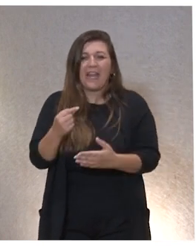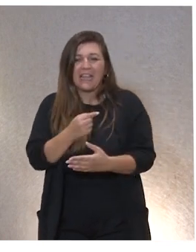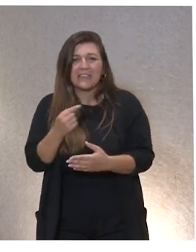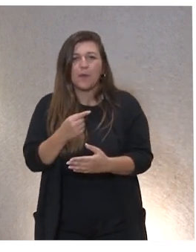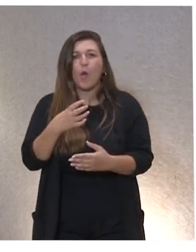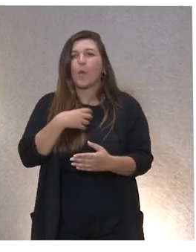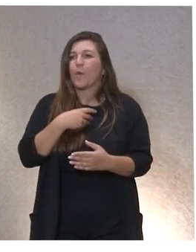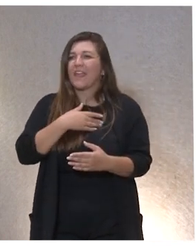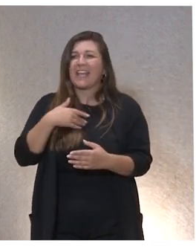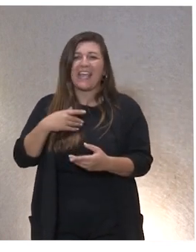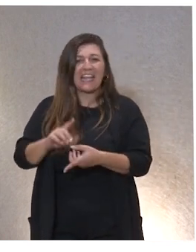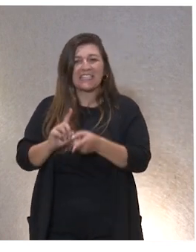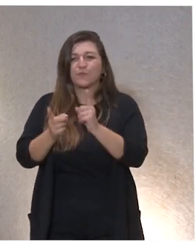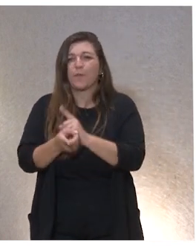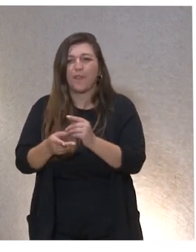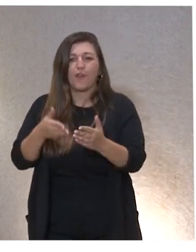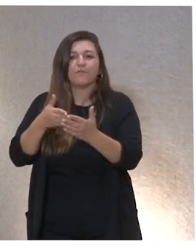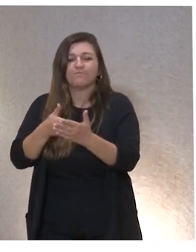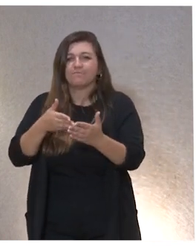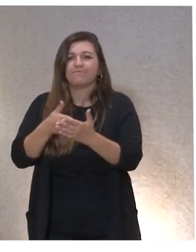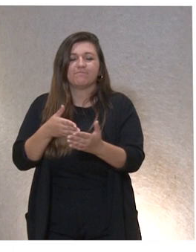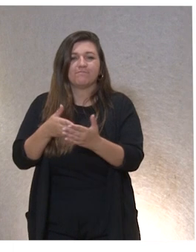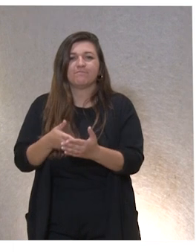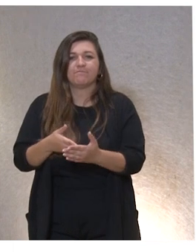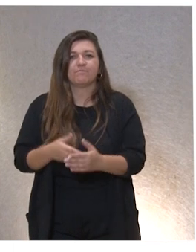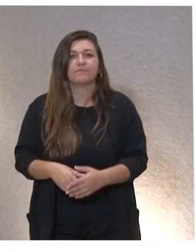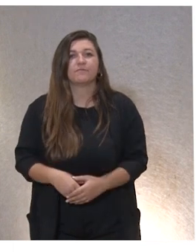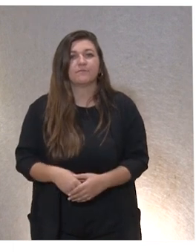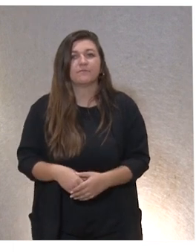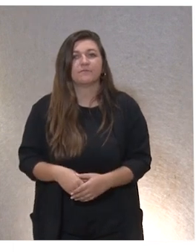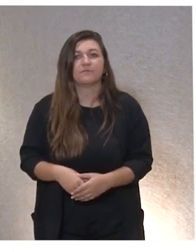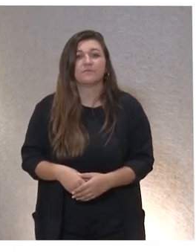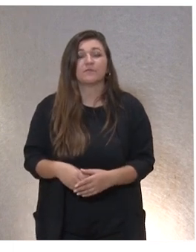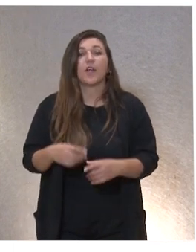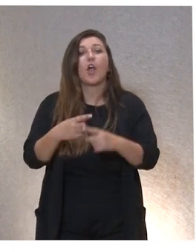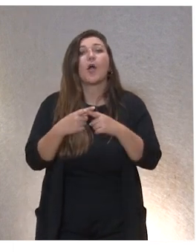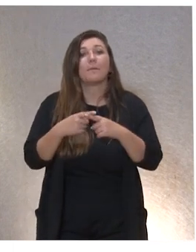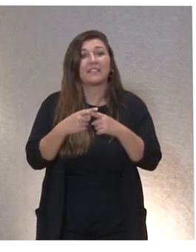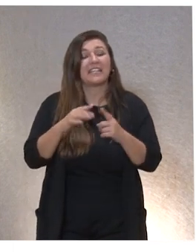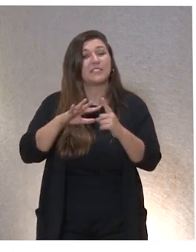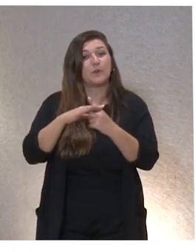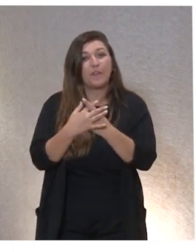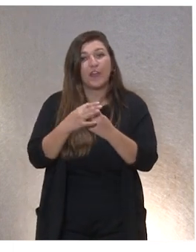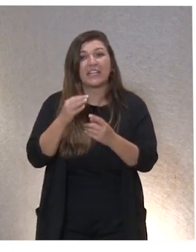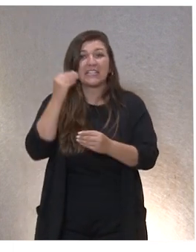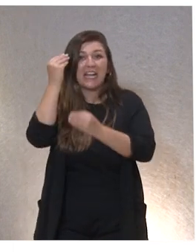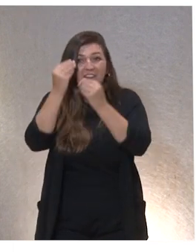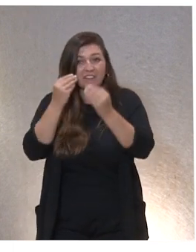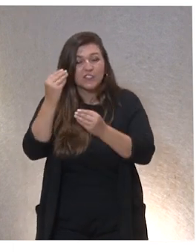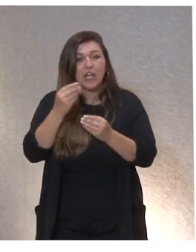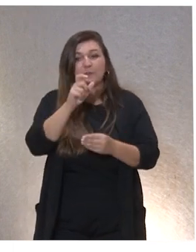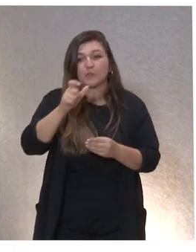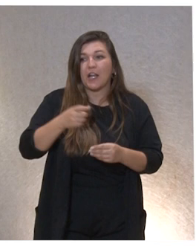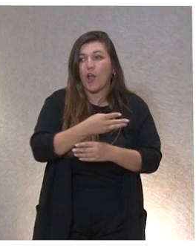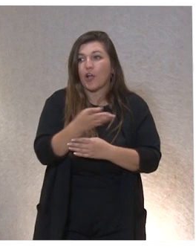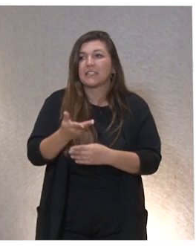realidad la transformación hacia una relación de dignidad. Compartir nuestras situaciones y reflexiones con otras personas es